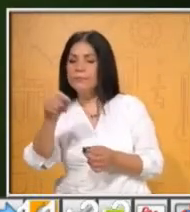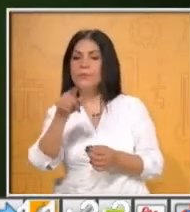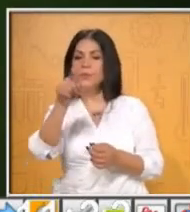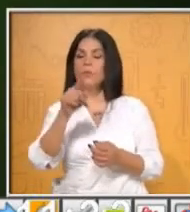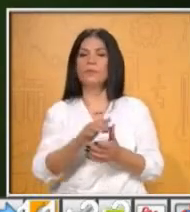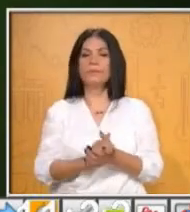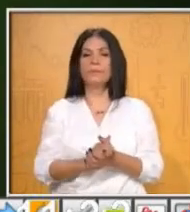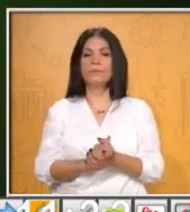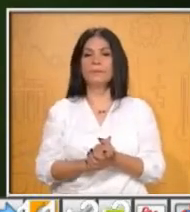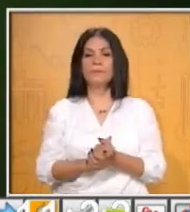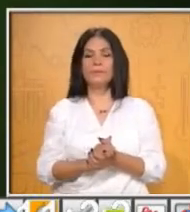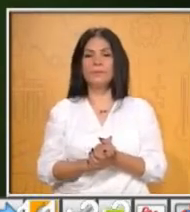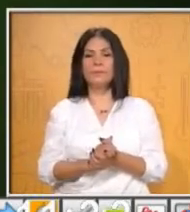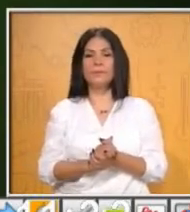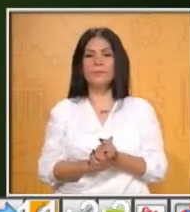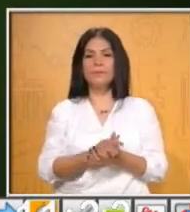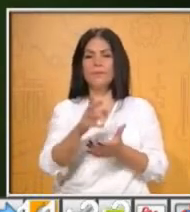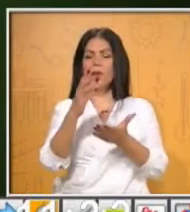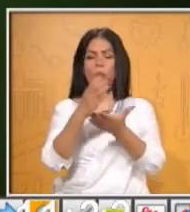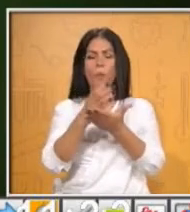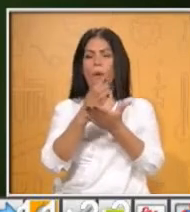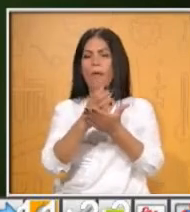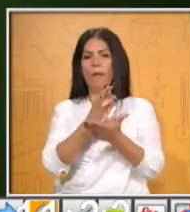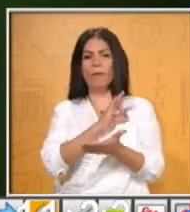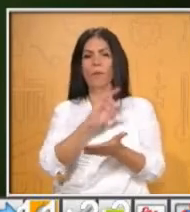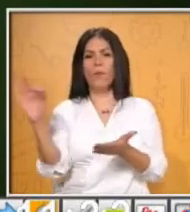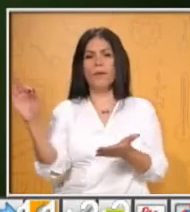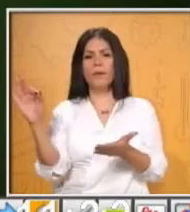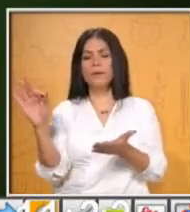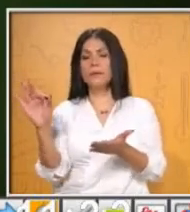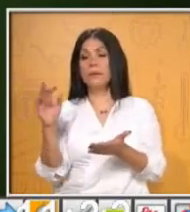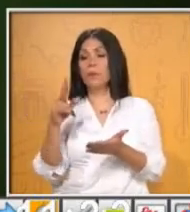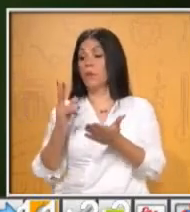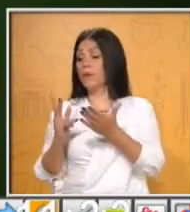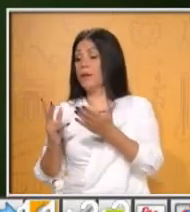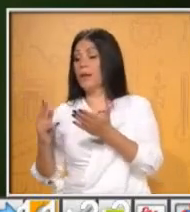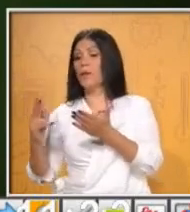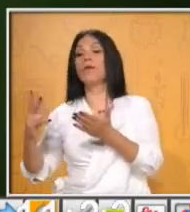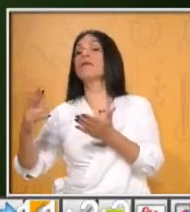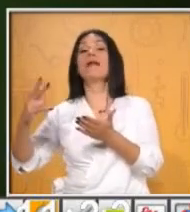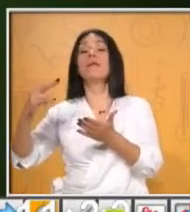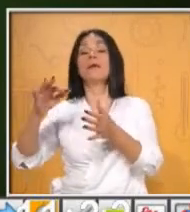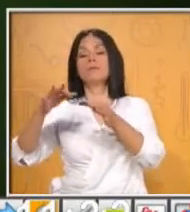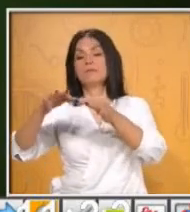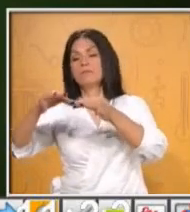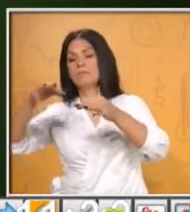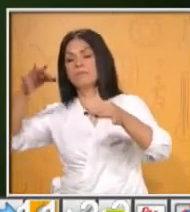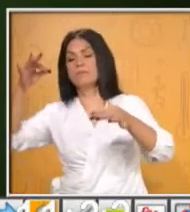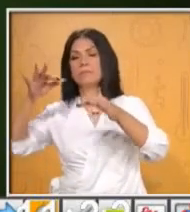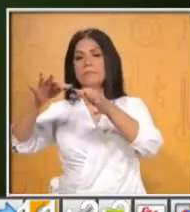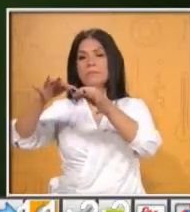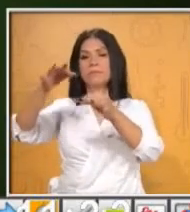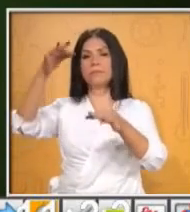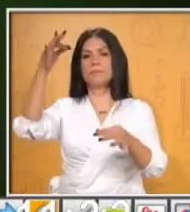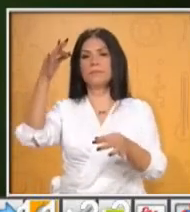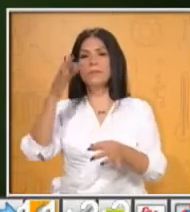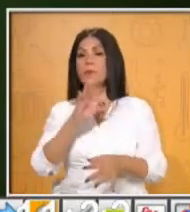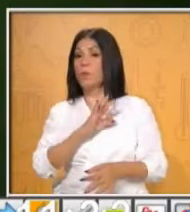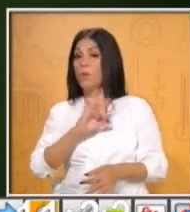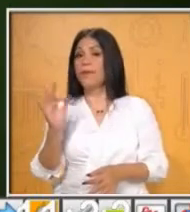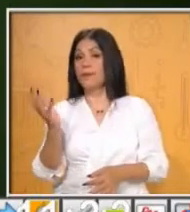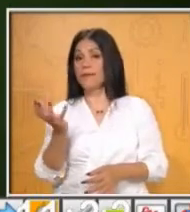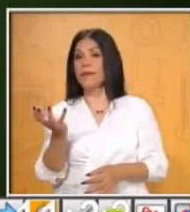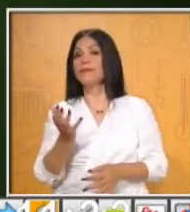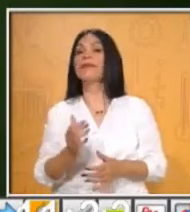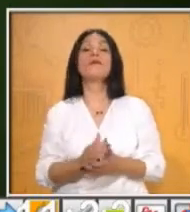en tu material recortable, es recomendable. Lo puedes ir desprendiendo para que puedas hacer la actividad junto con